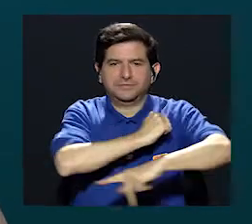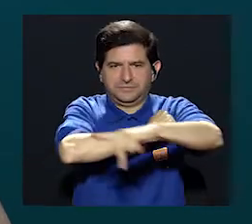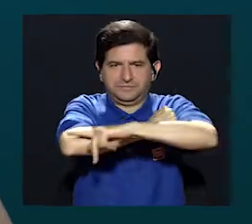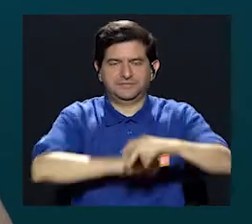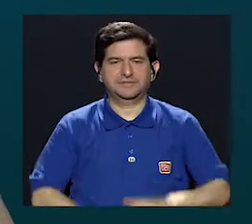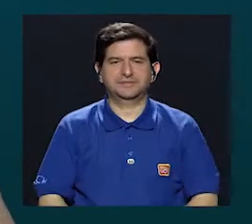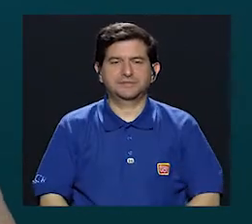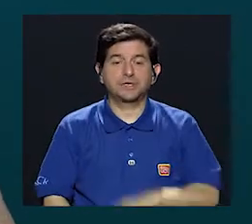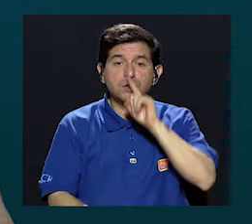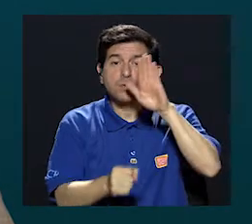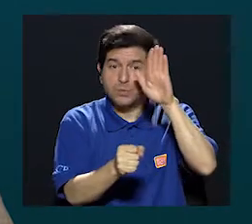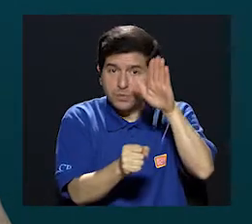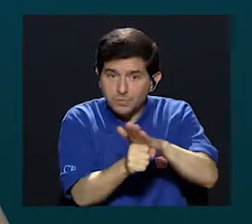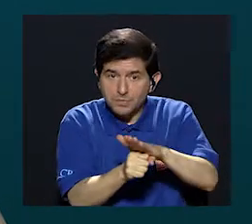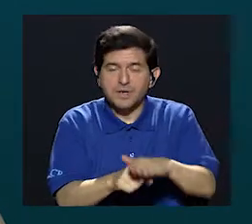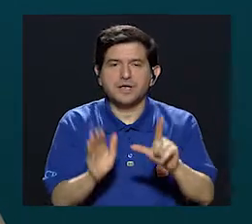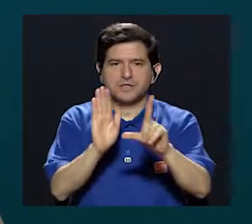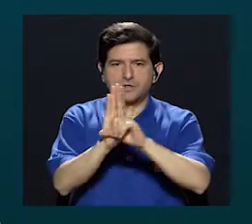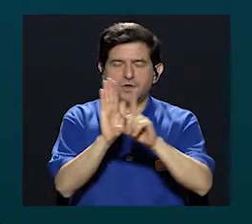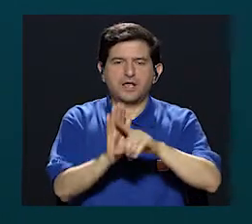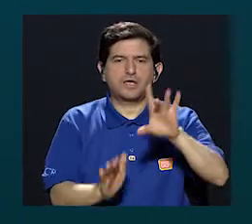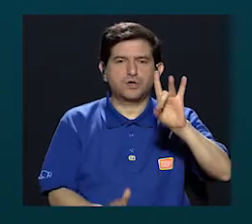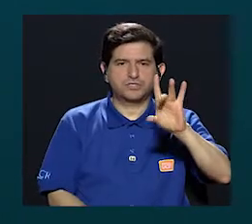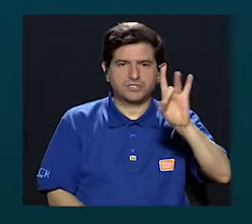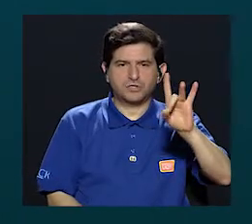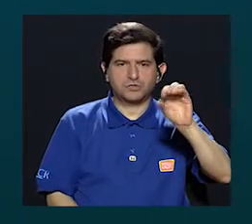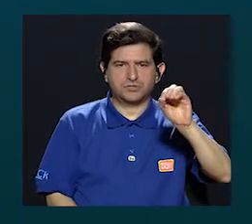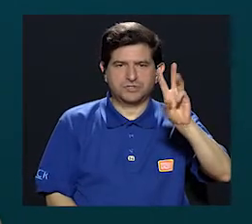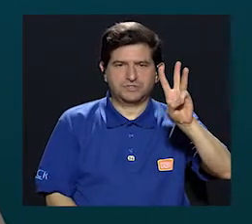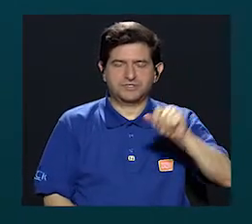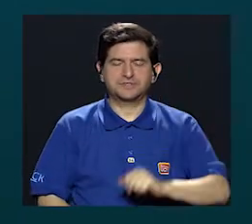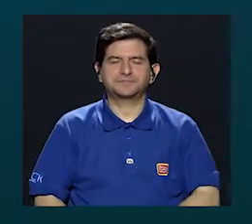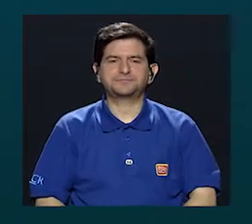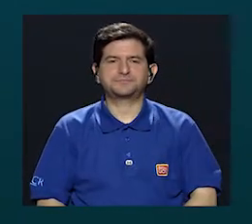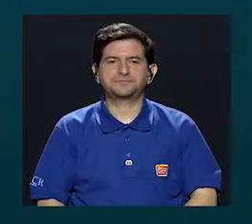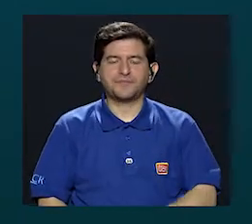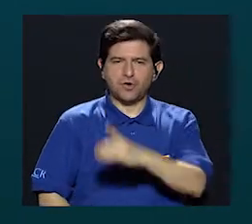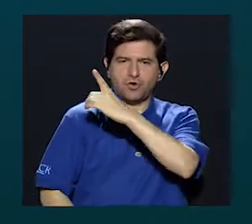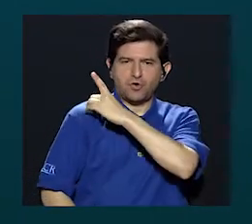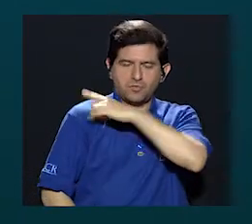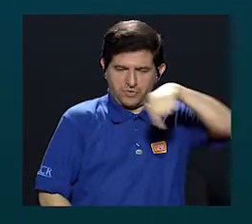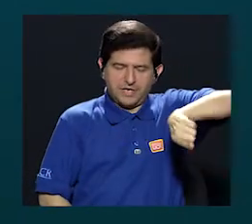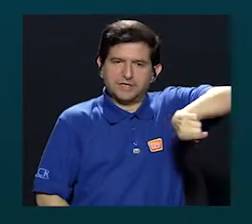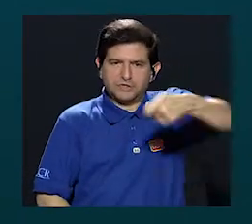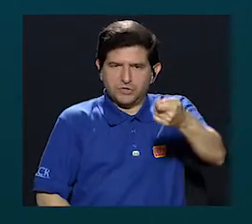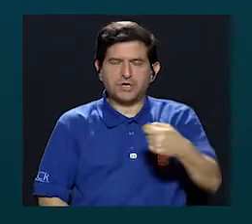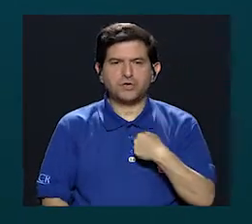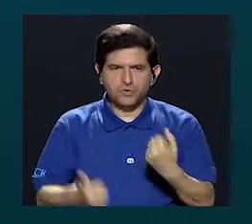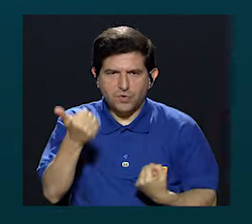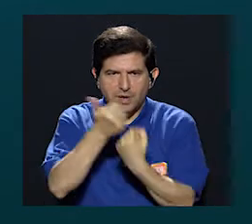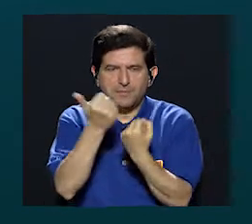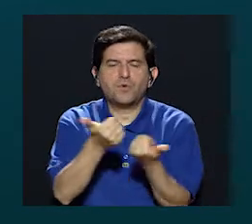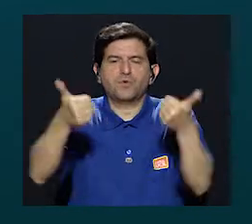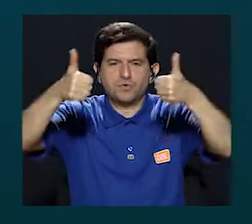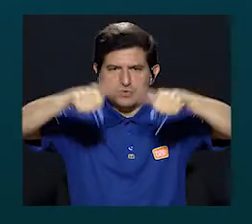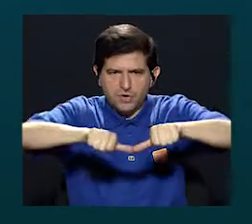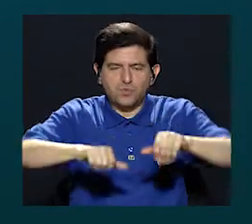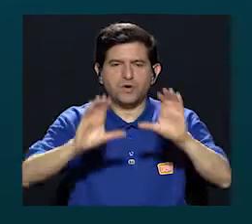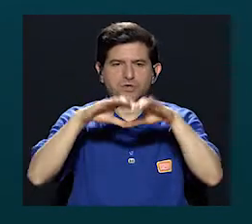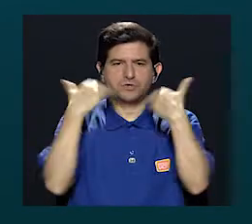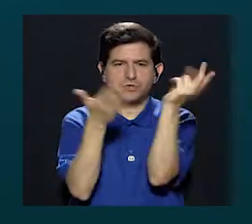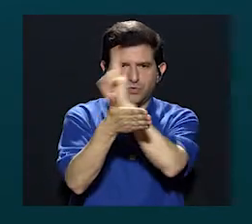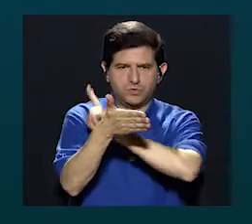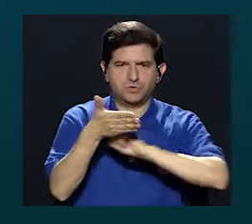y cumplir así con la Ley 8806. Como director de este canal, apoyo el acuerdo del